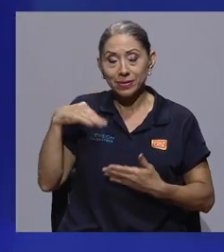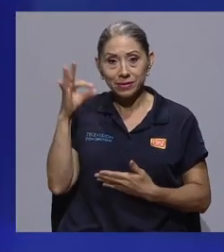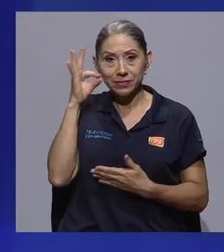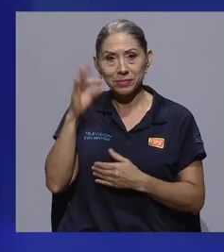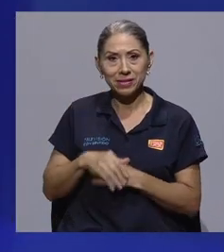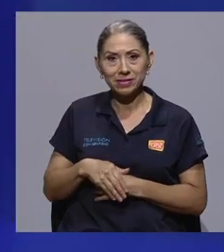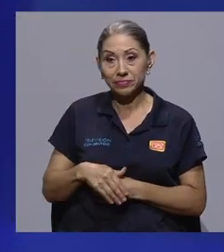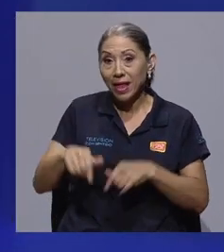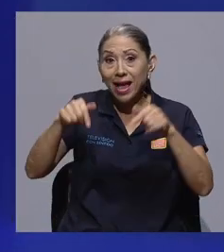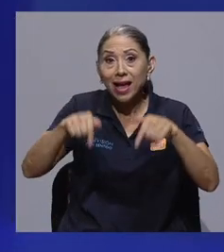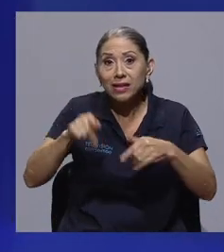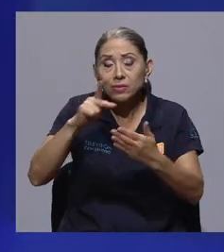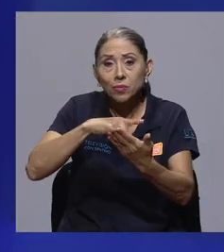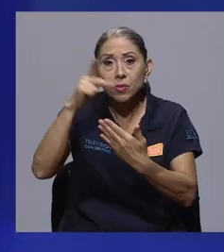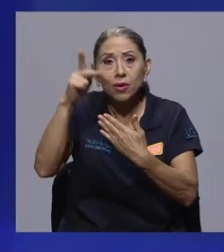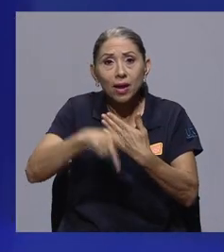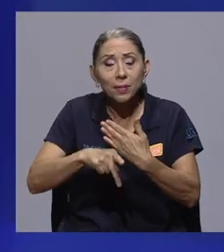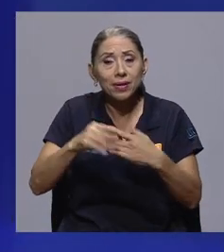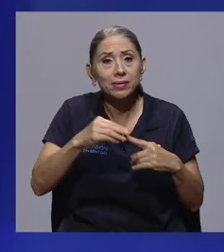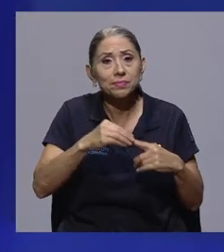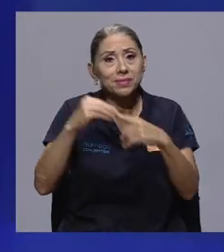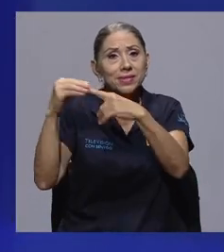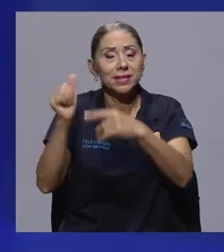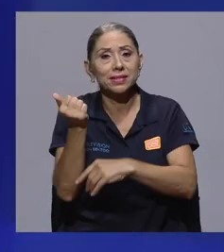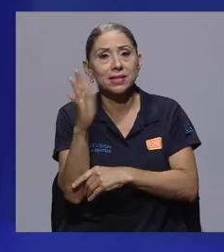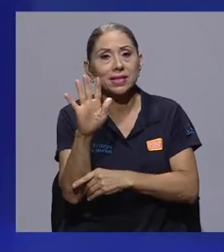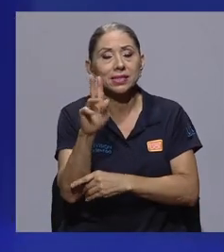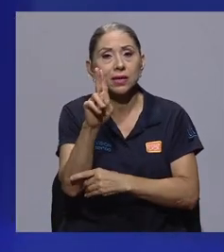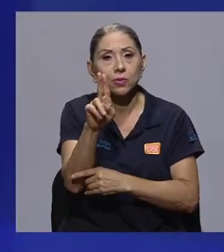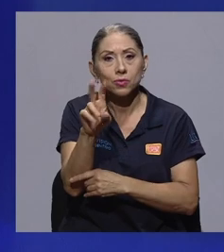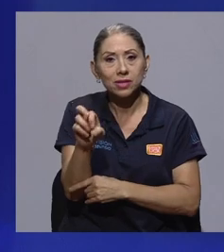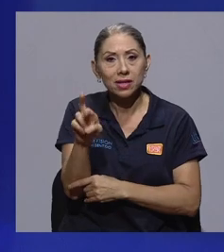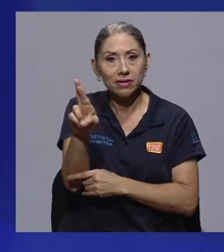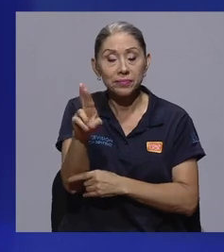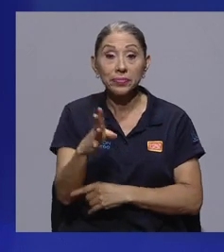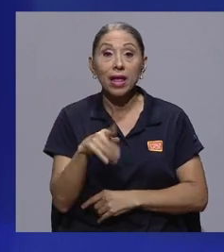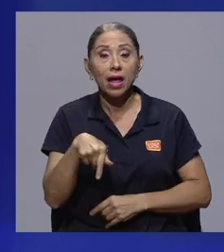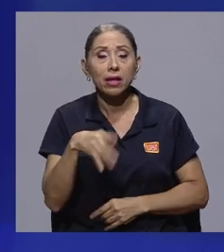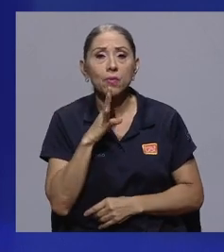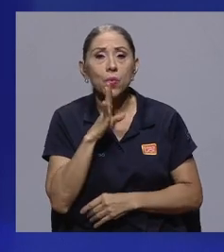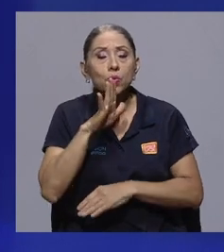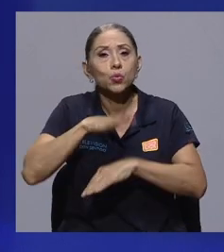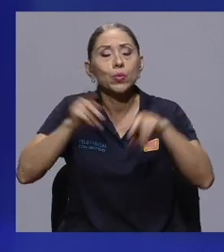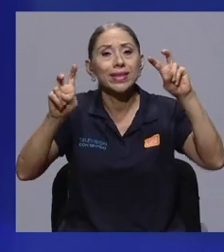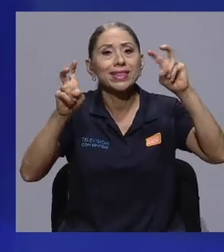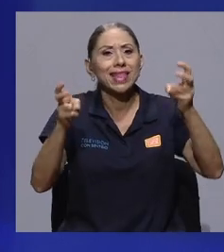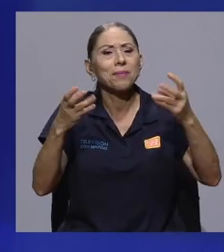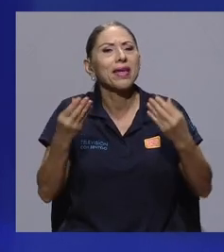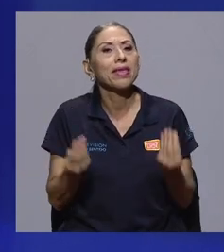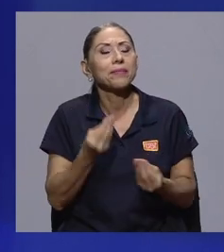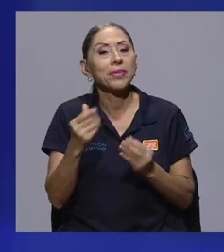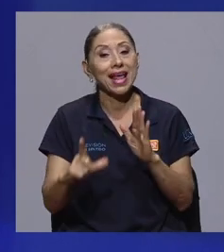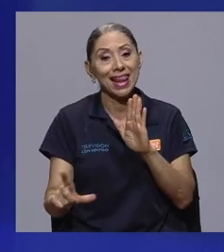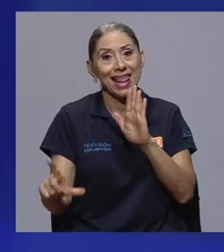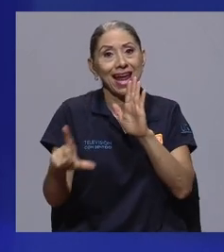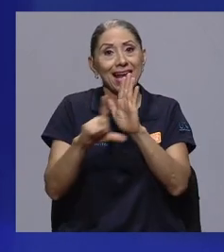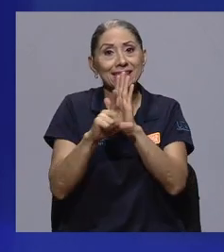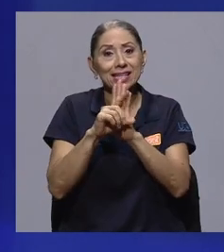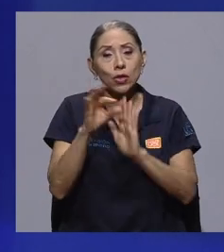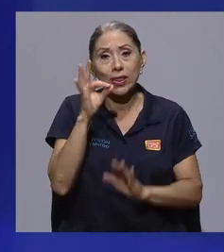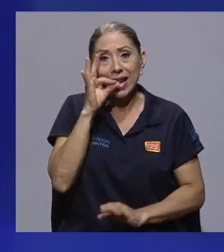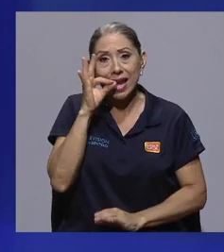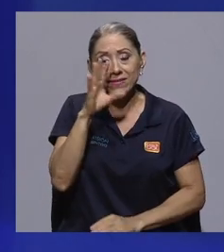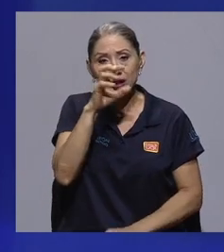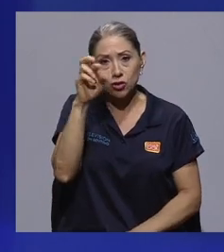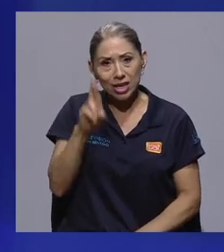Bienvenidas y bienvenidos. Estamos en un programa de Especiales 15 UCR donde conversaremos sobre el tema de la legalización